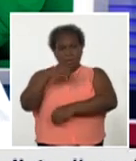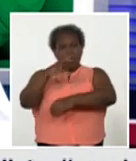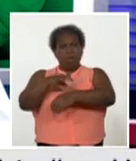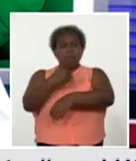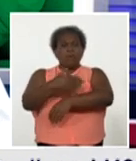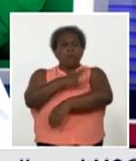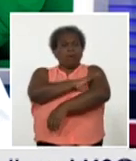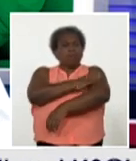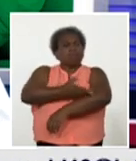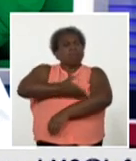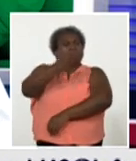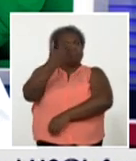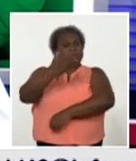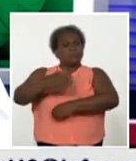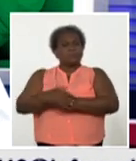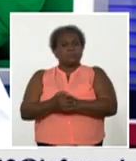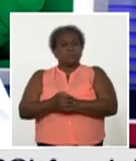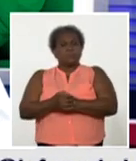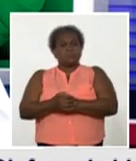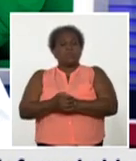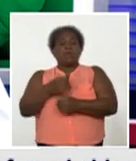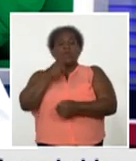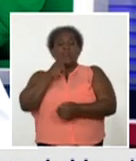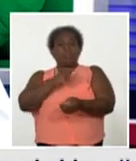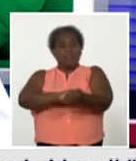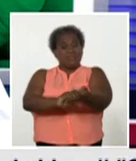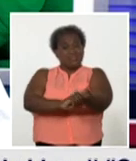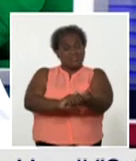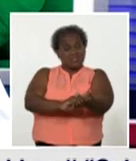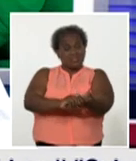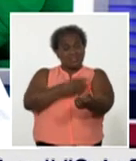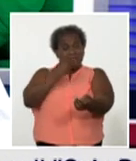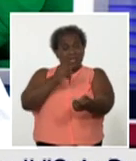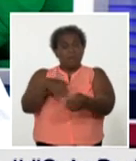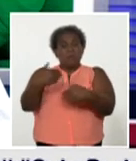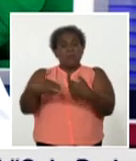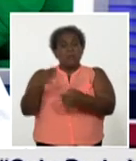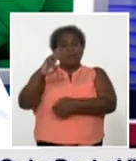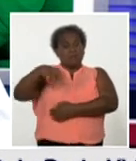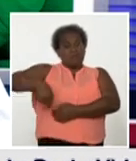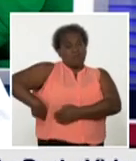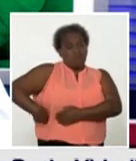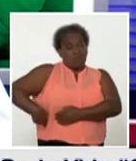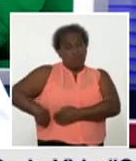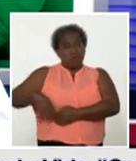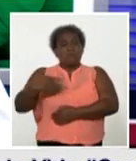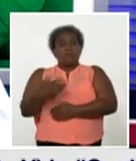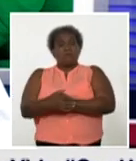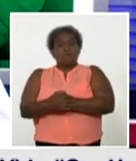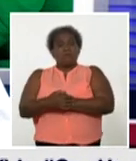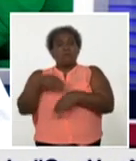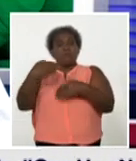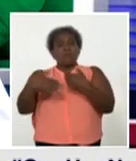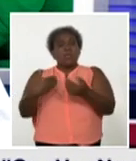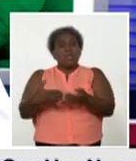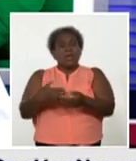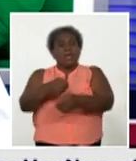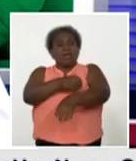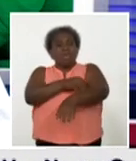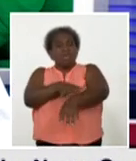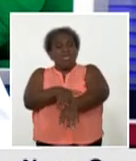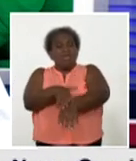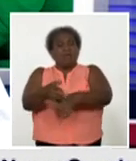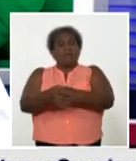arterial, diabetes mellitus, enfermedad renal crónica, una insuficiencia venosa periférica,